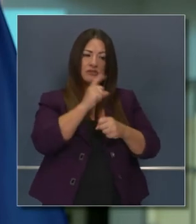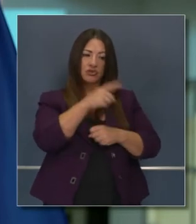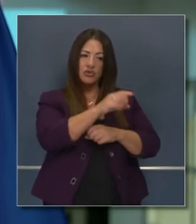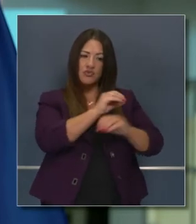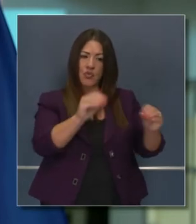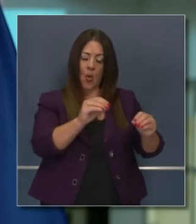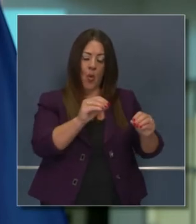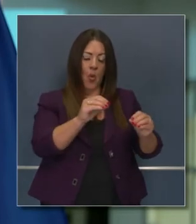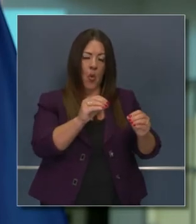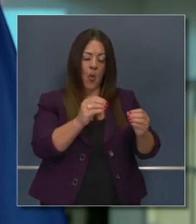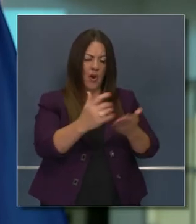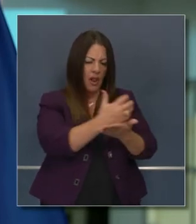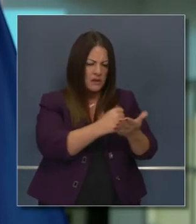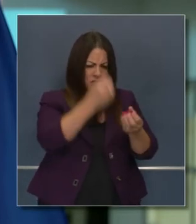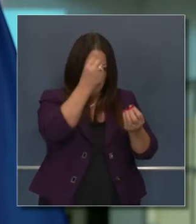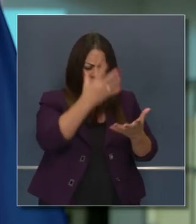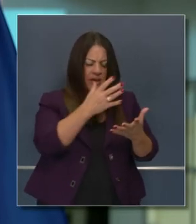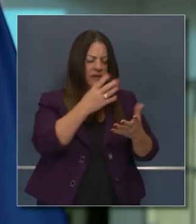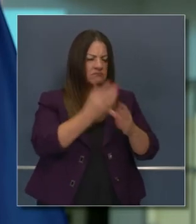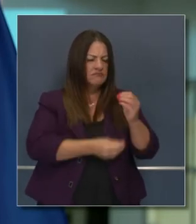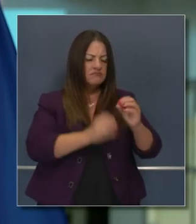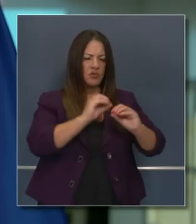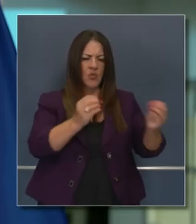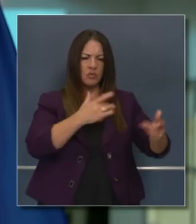de que no haya más problemas con datos.